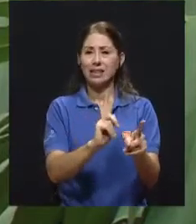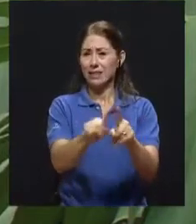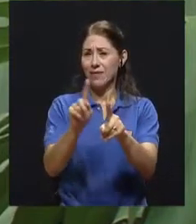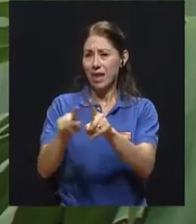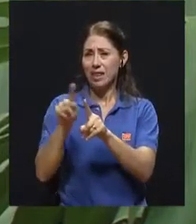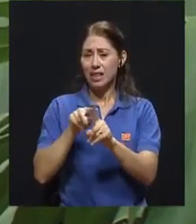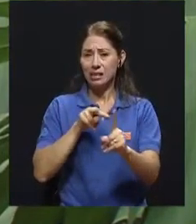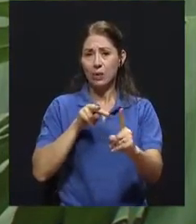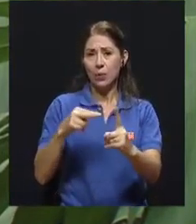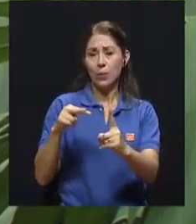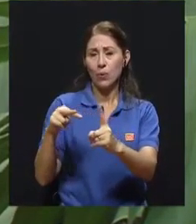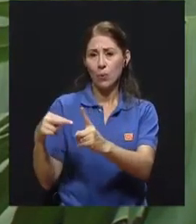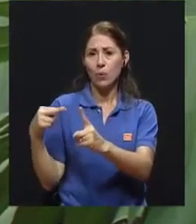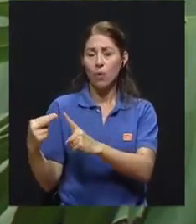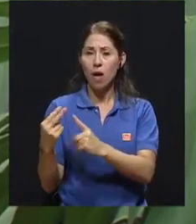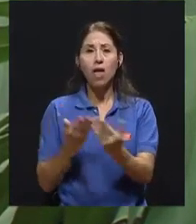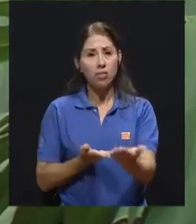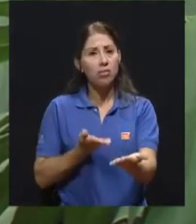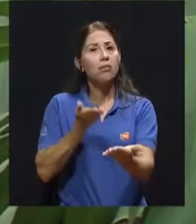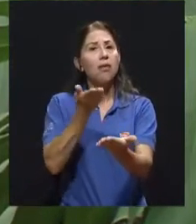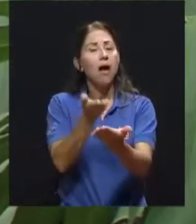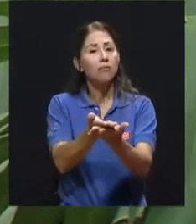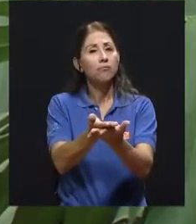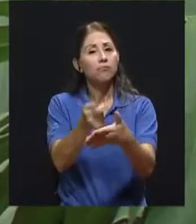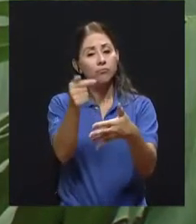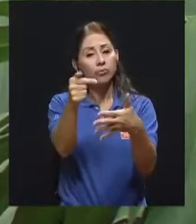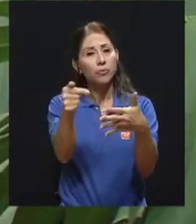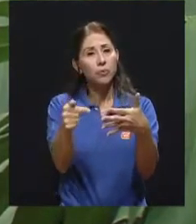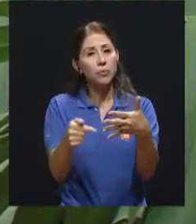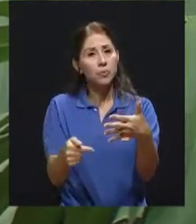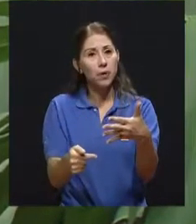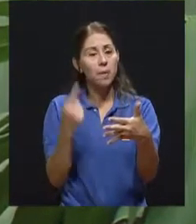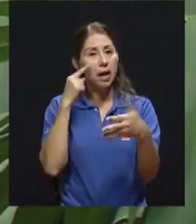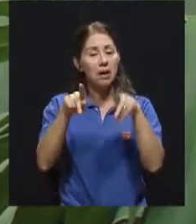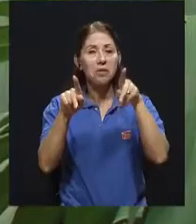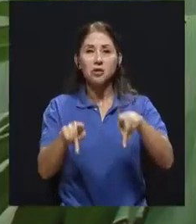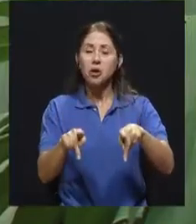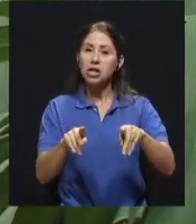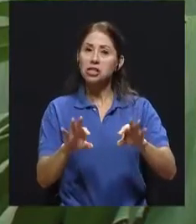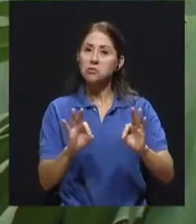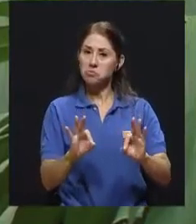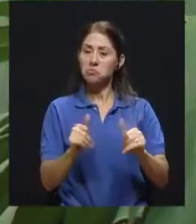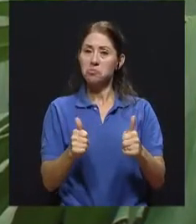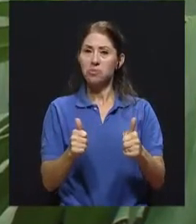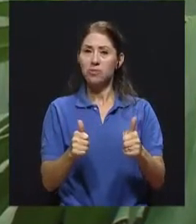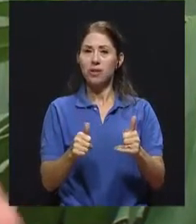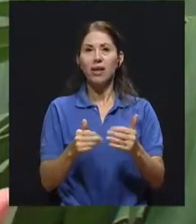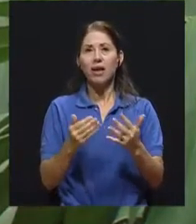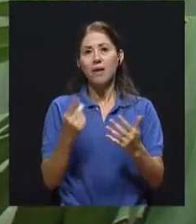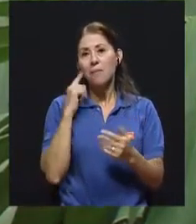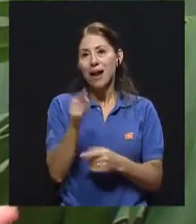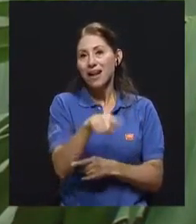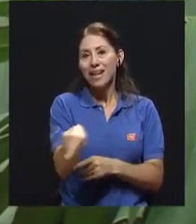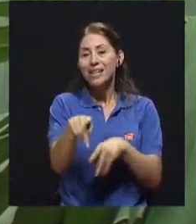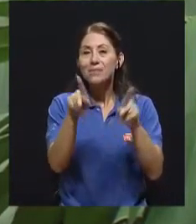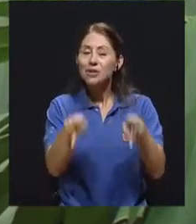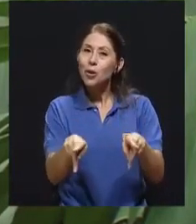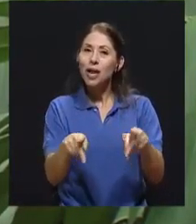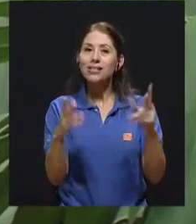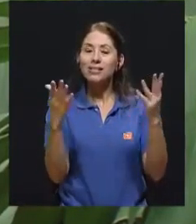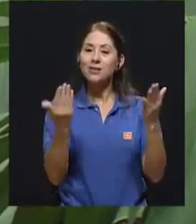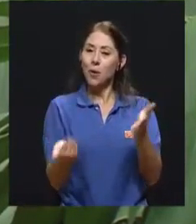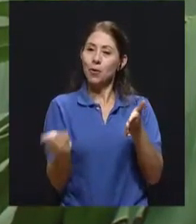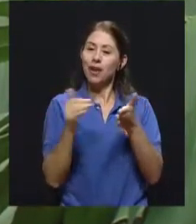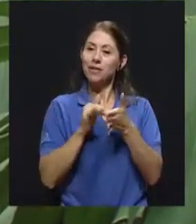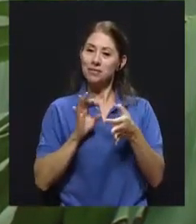alternativas para que las personas, pongámoslo así en un lenguaje un poco más retórico, puedan entrar a reconciliarse consigo